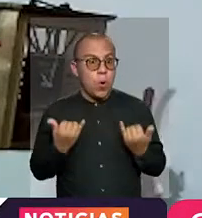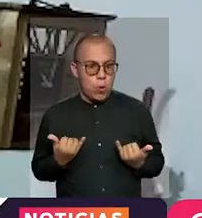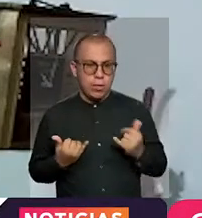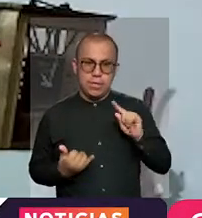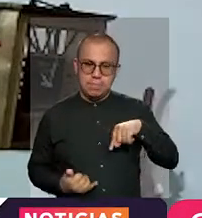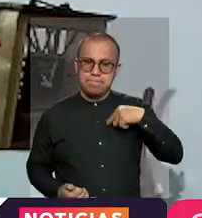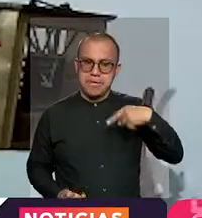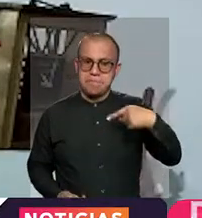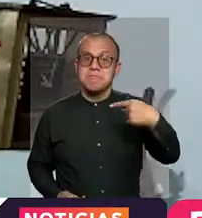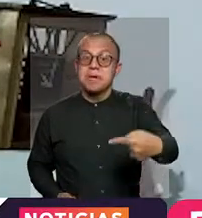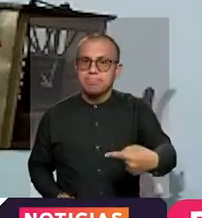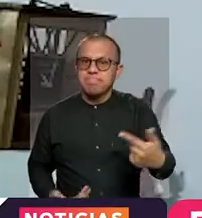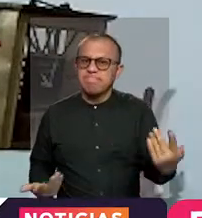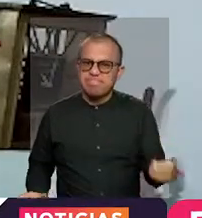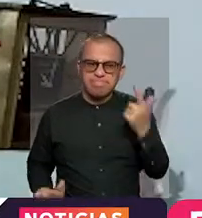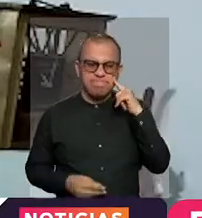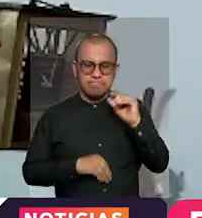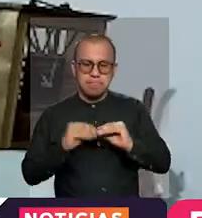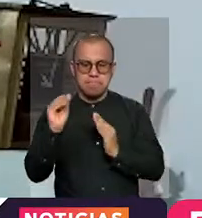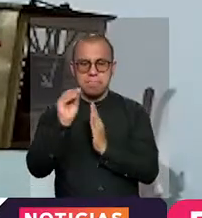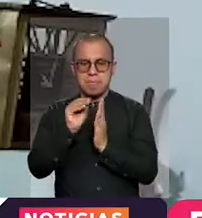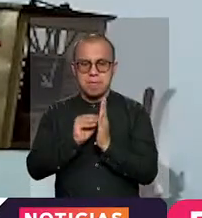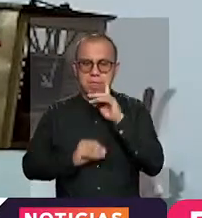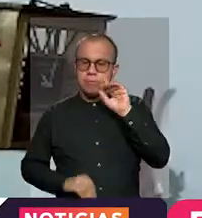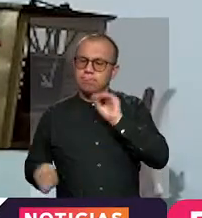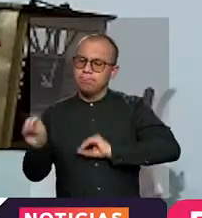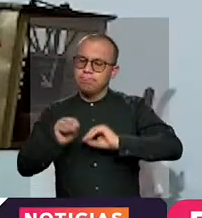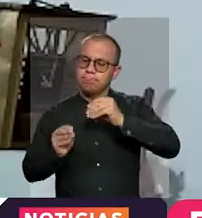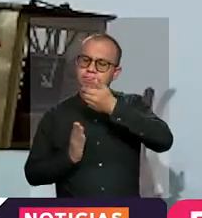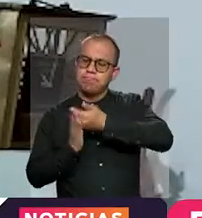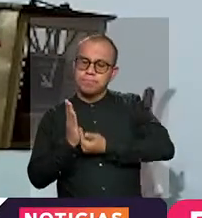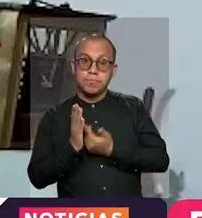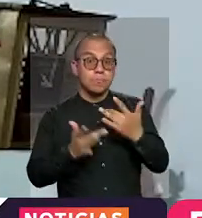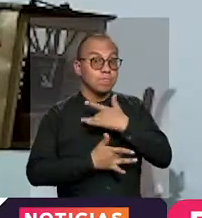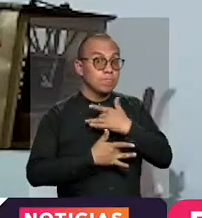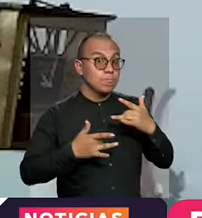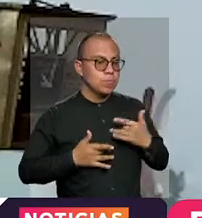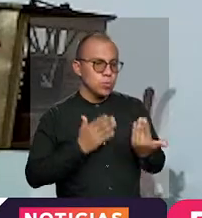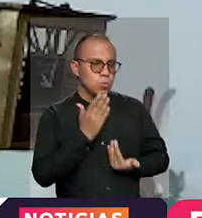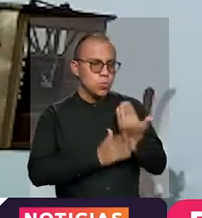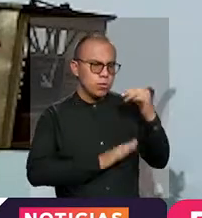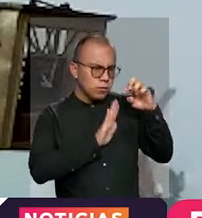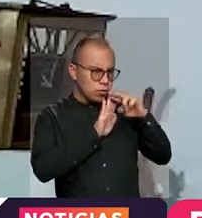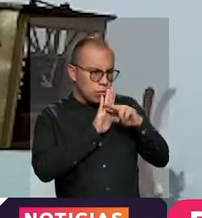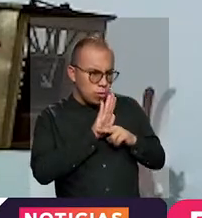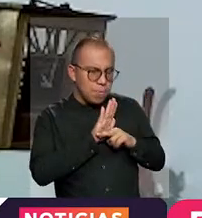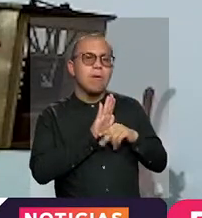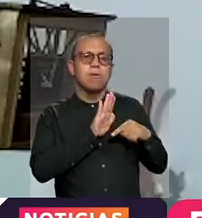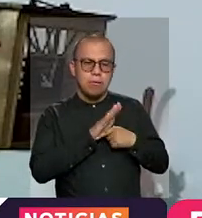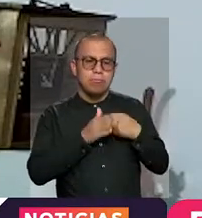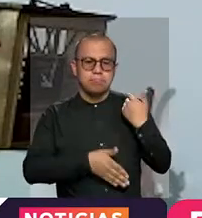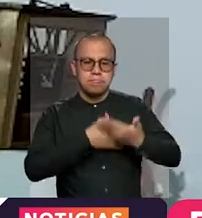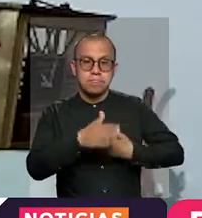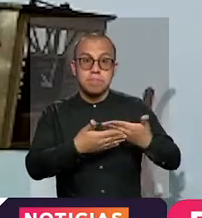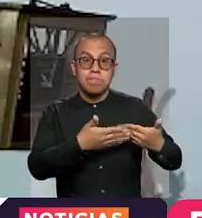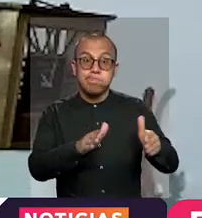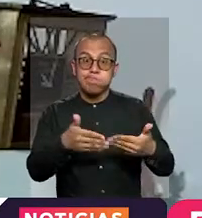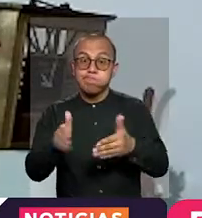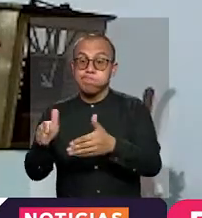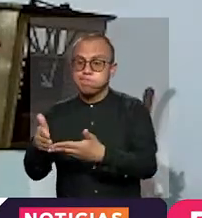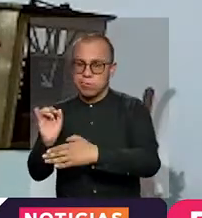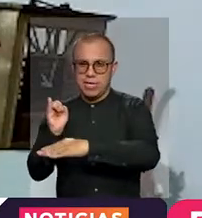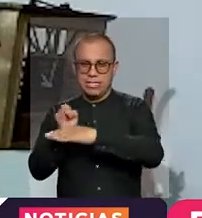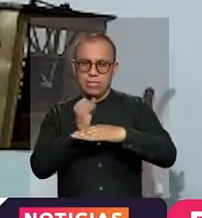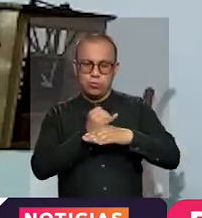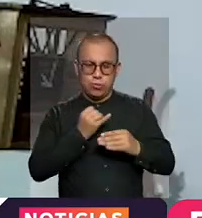en lo que tiene que ver con elaboración de protocolos, verificación de salud a la luz de la norma y habilitación de las instituciones educativas,